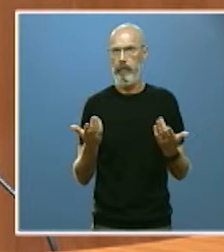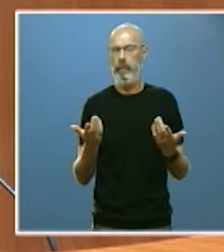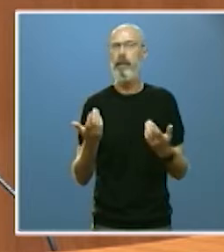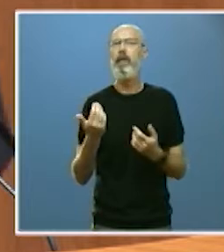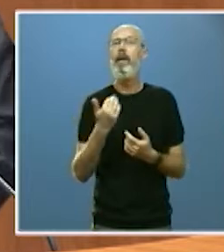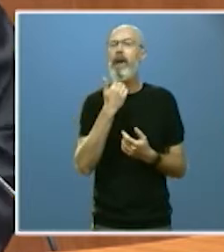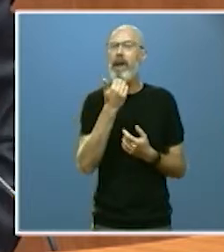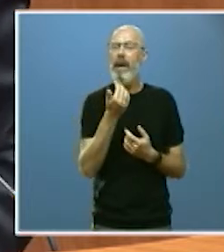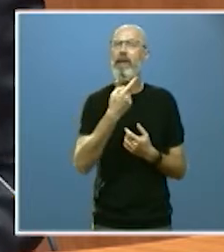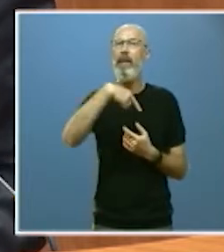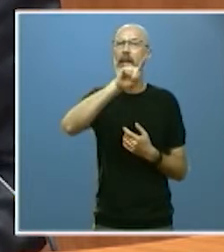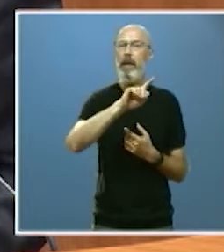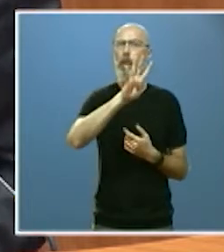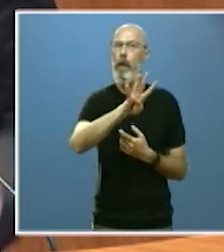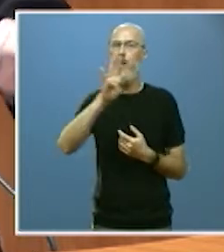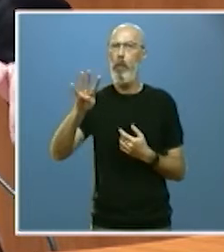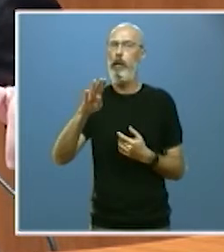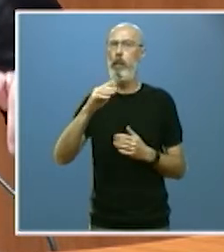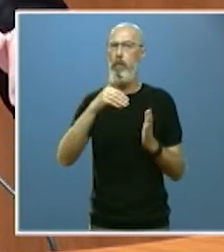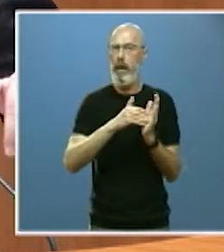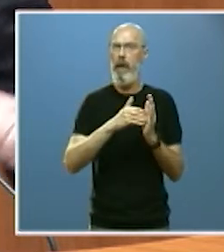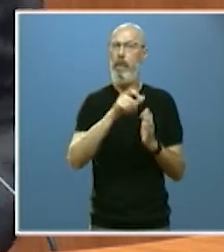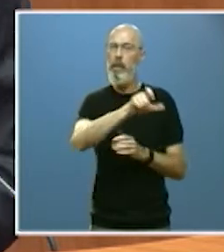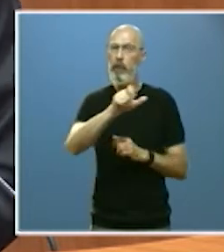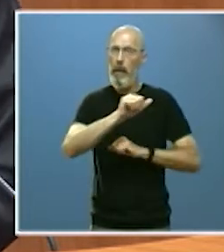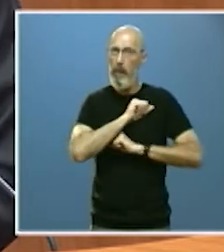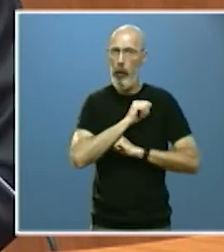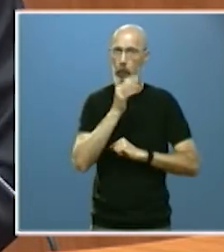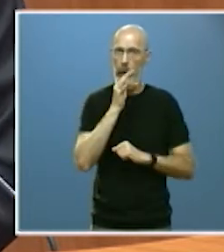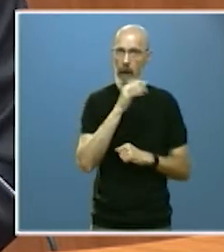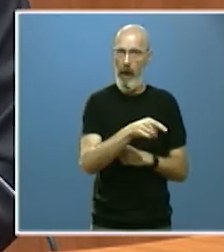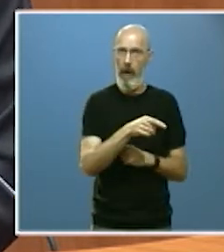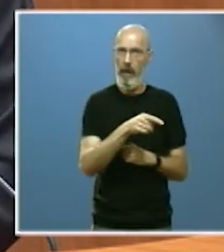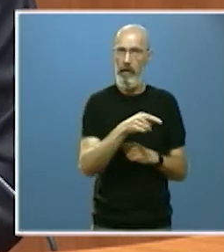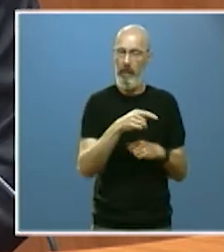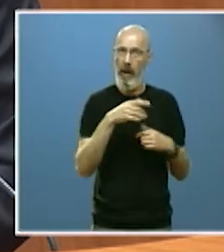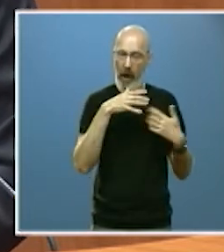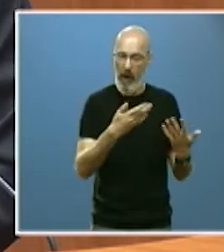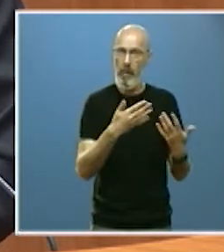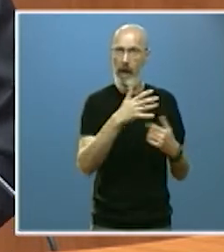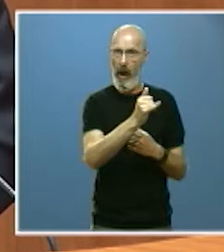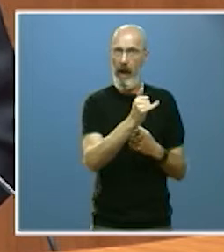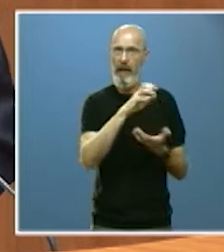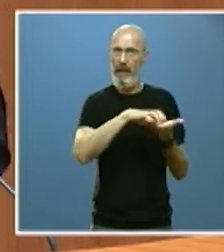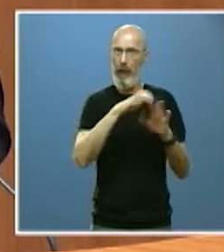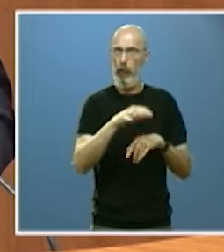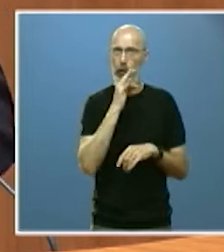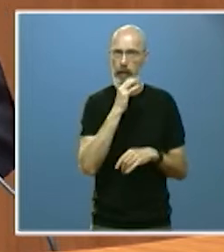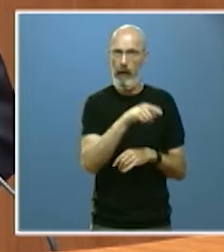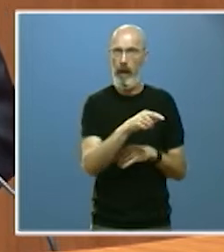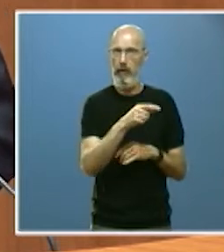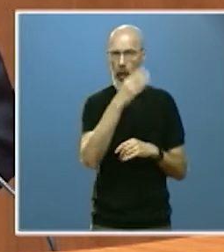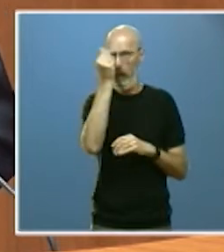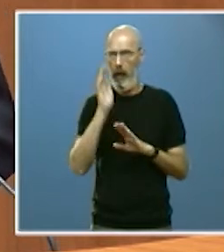144.000 parados que hoy, hoy, tiene aún registrados Castilla y León. Y ese es,